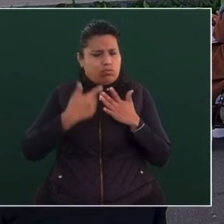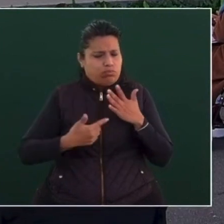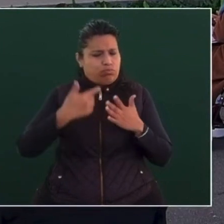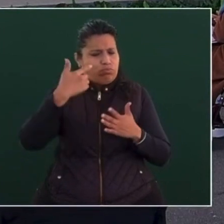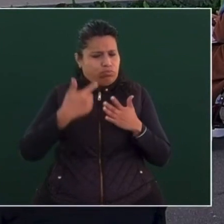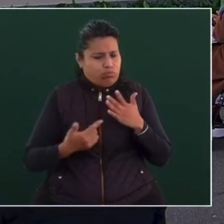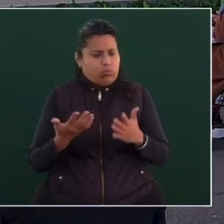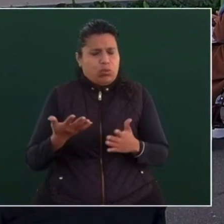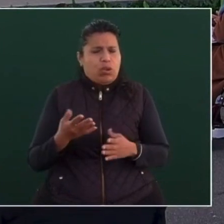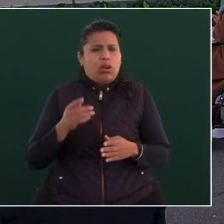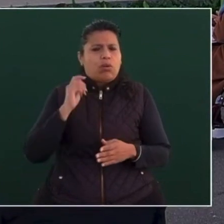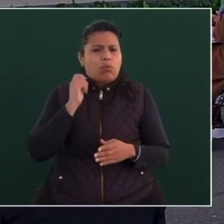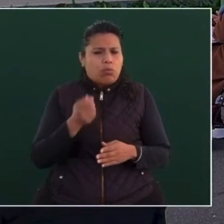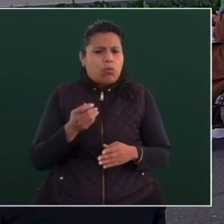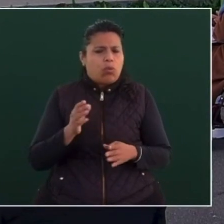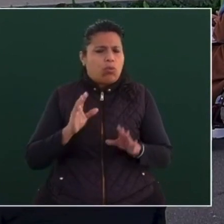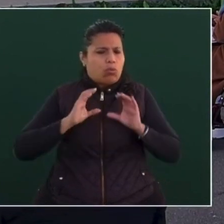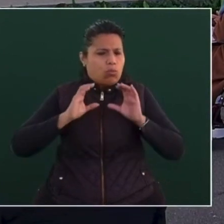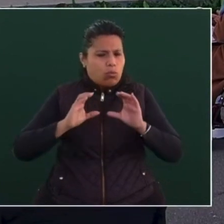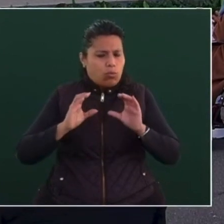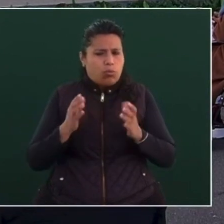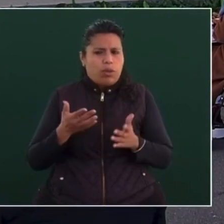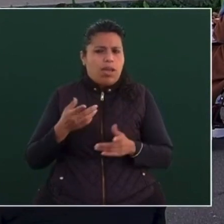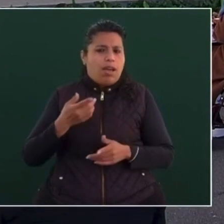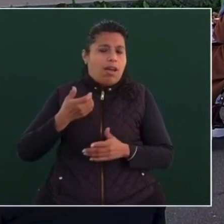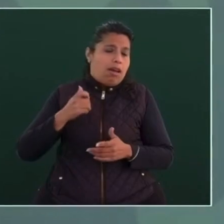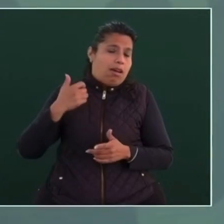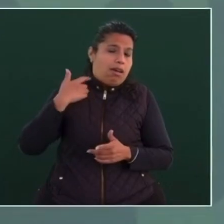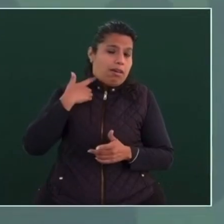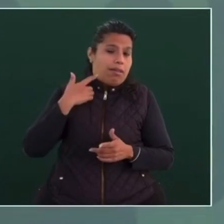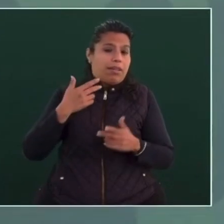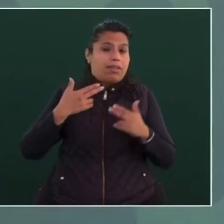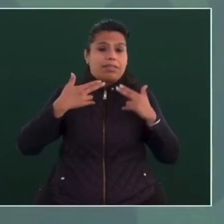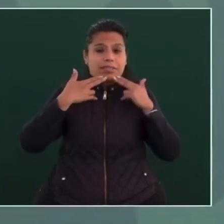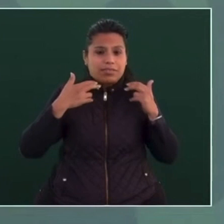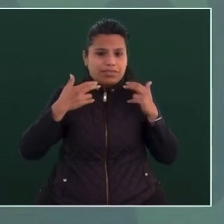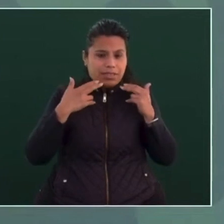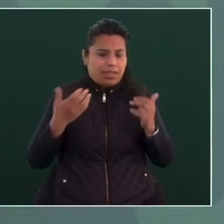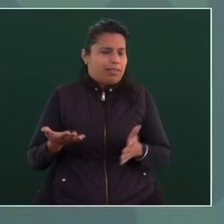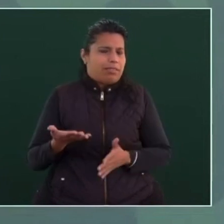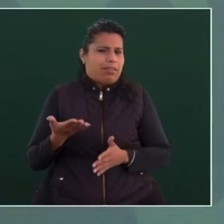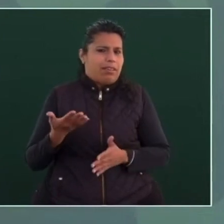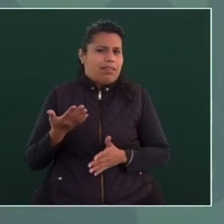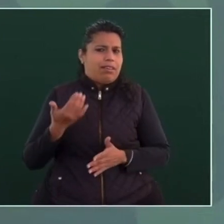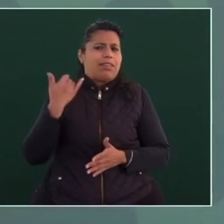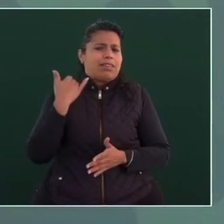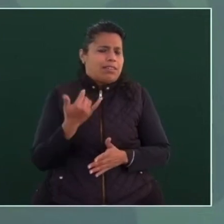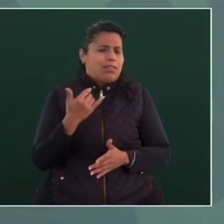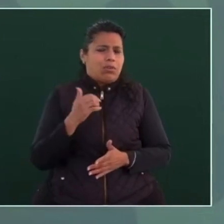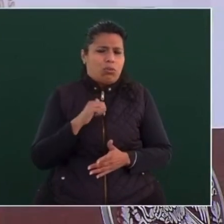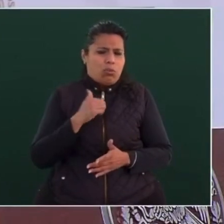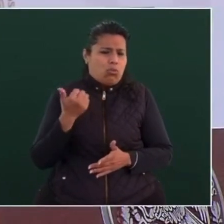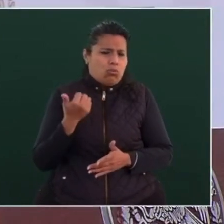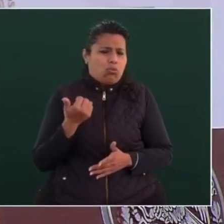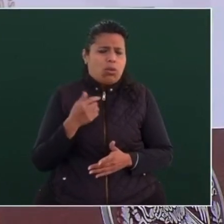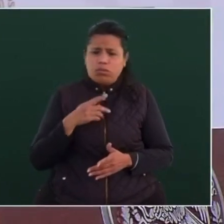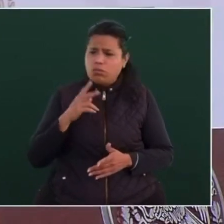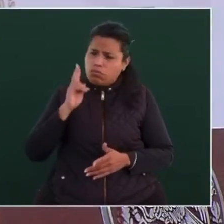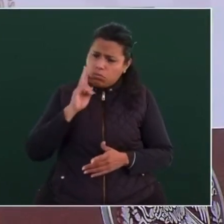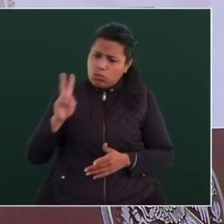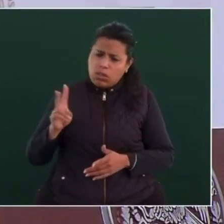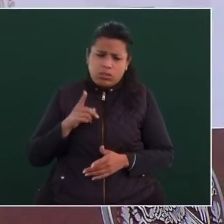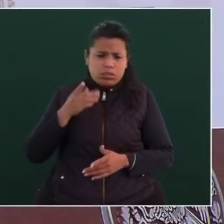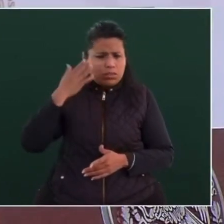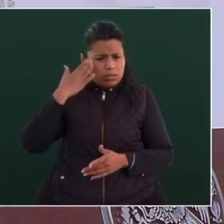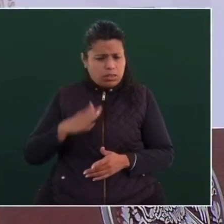la hacienda, es una muy buena profesional,